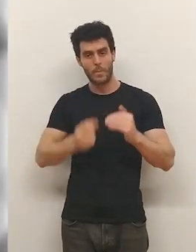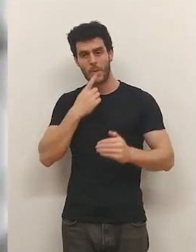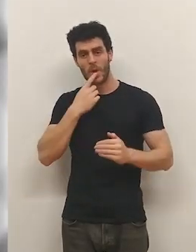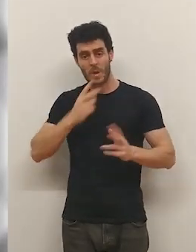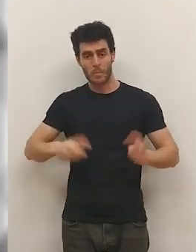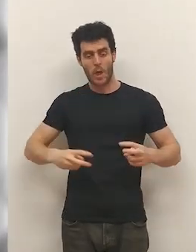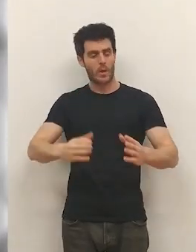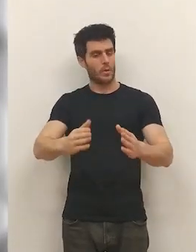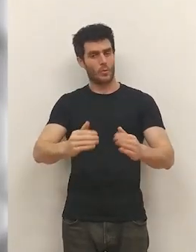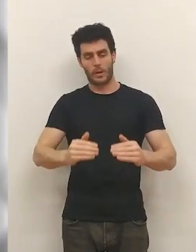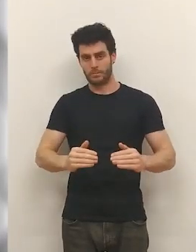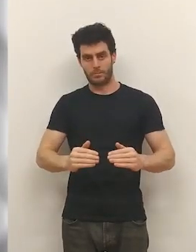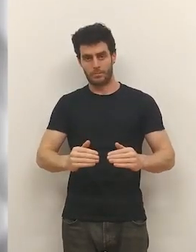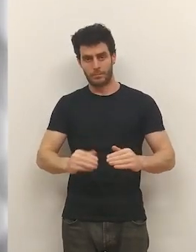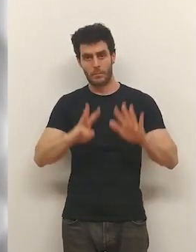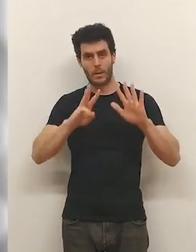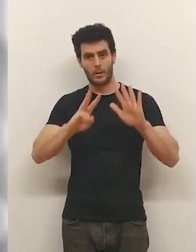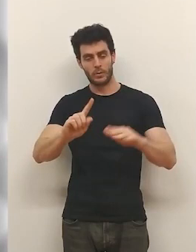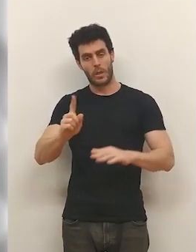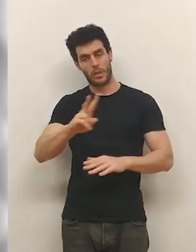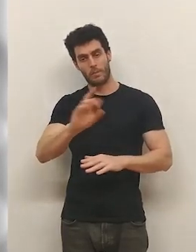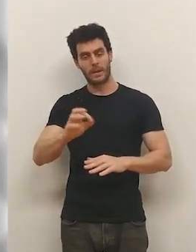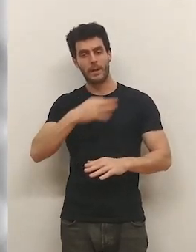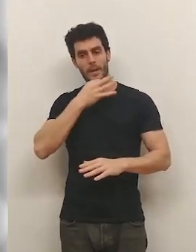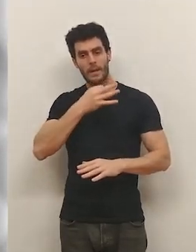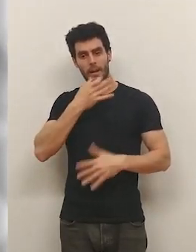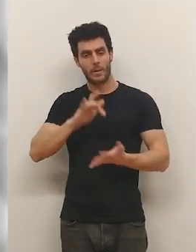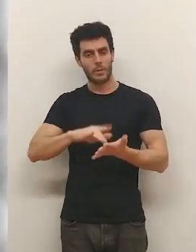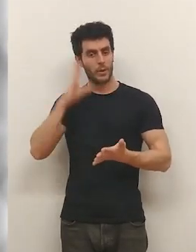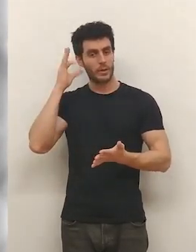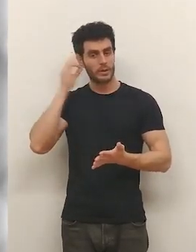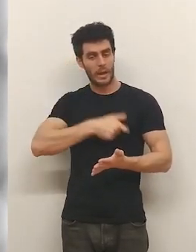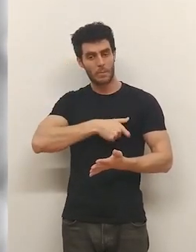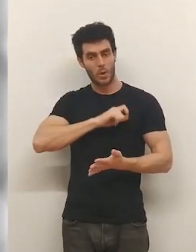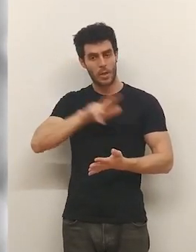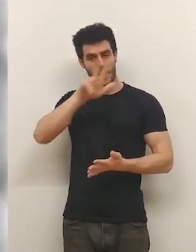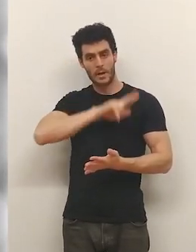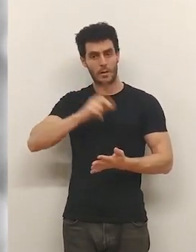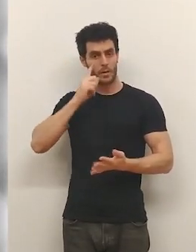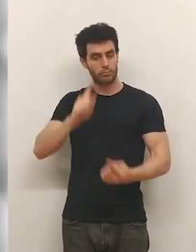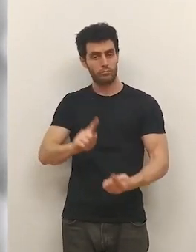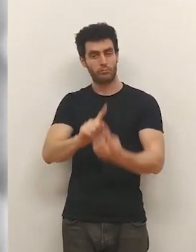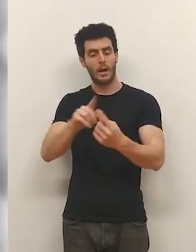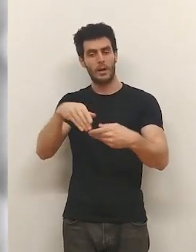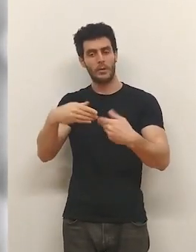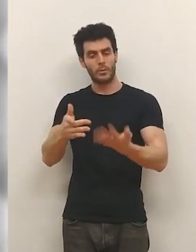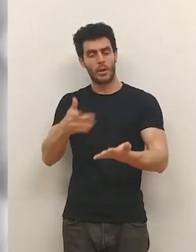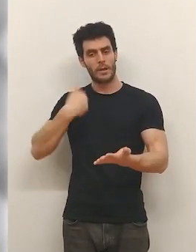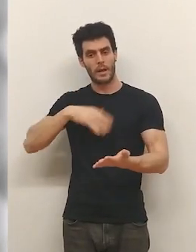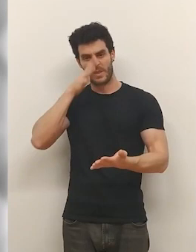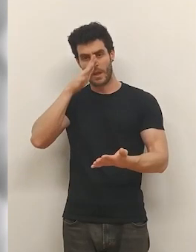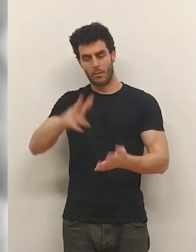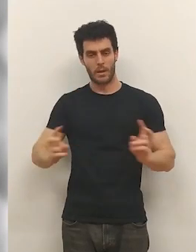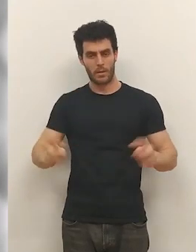que han sido violadas. Es después, a las 8 y 20 de la tarde... ...cuando las chicas se encuentran con una patrulla... ...de la Policía Nacional... ...y es en ese momento cuando